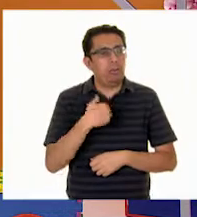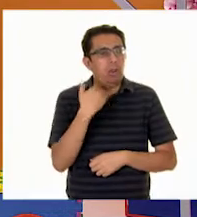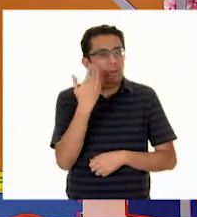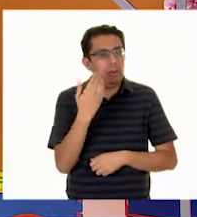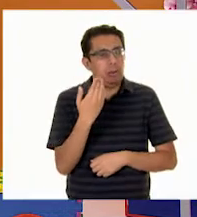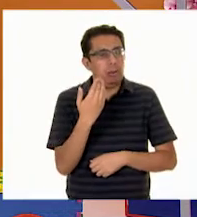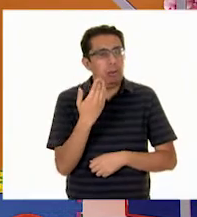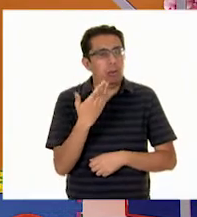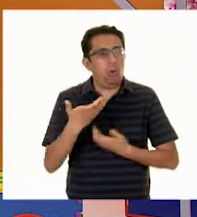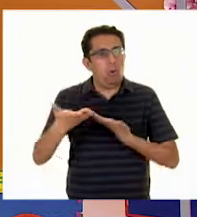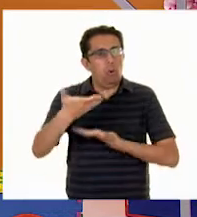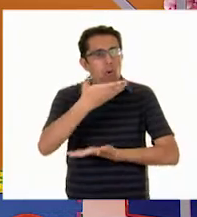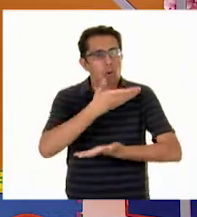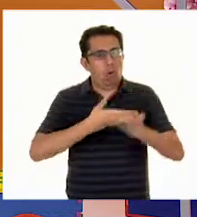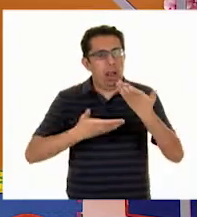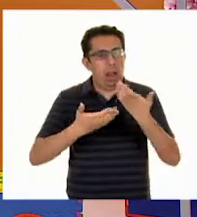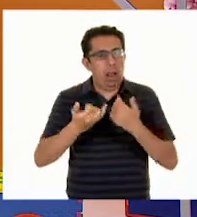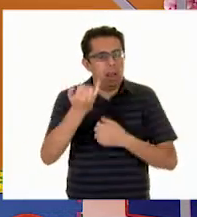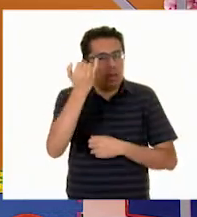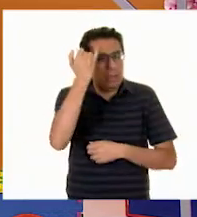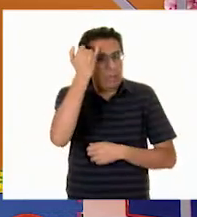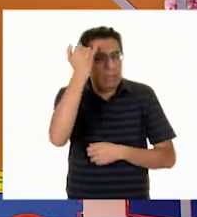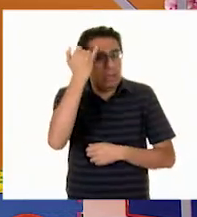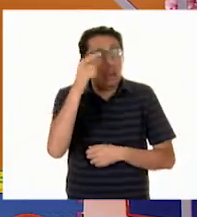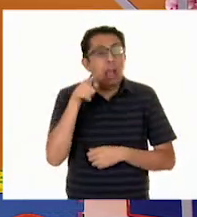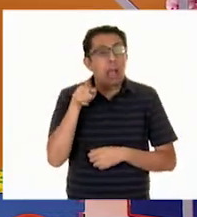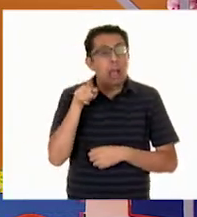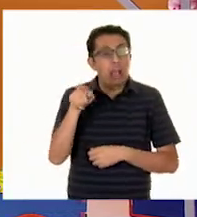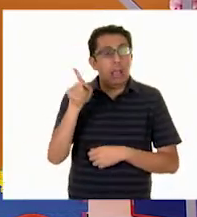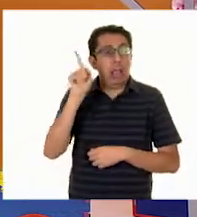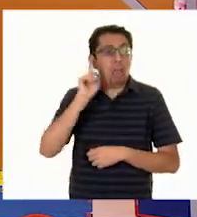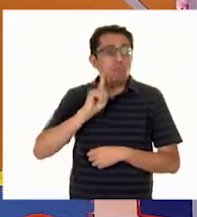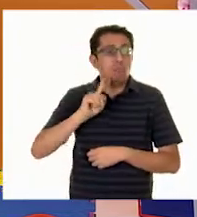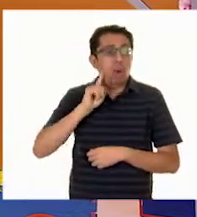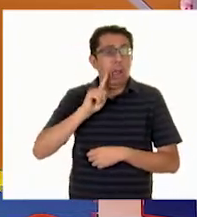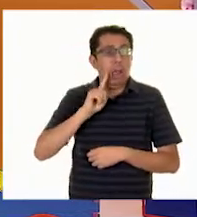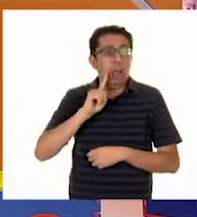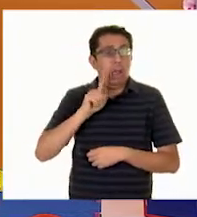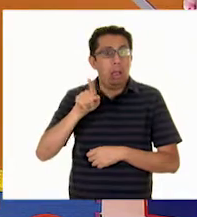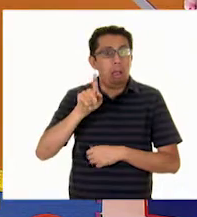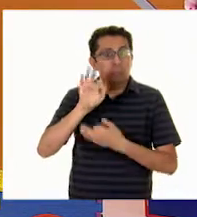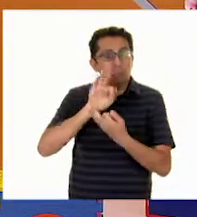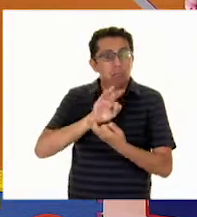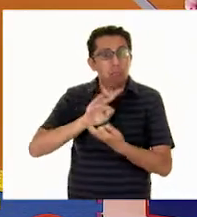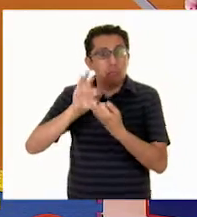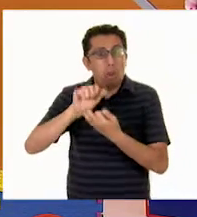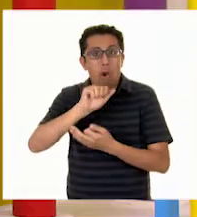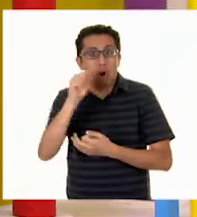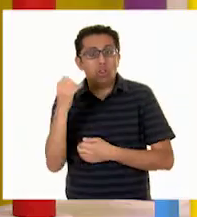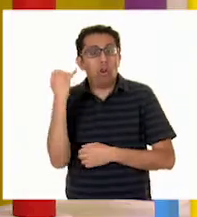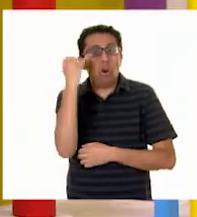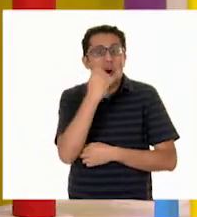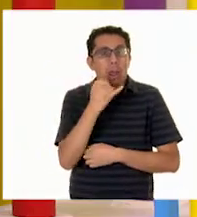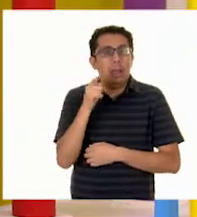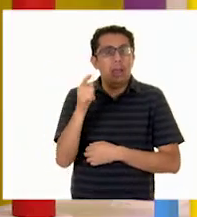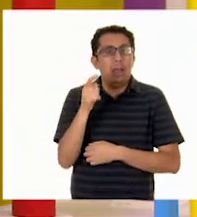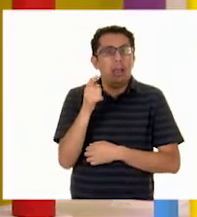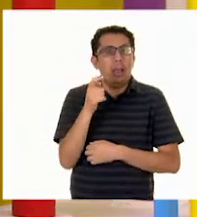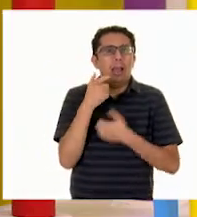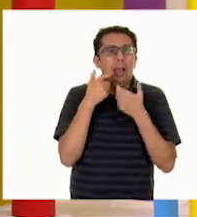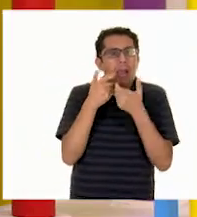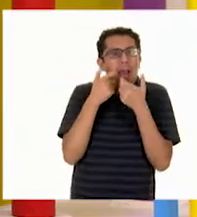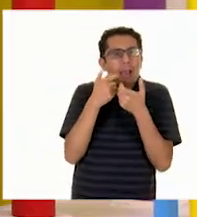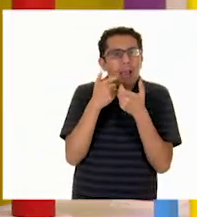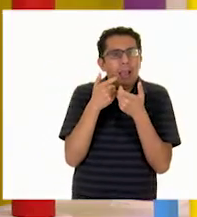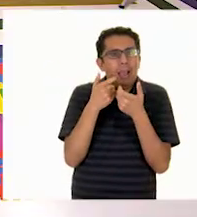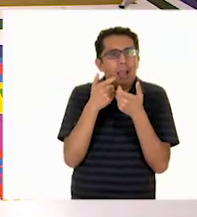Ahora que vemos a Anacahue Cómo ella al enfrentarse con una lengua que no conoce Empieza a reírse Y es que a veces nos reímos